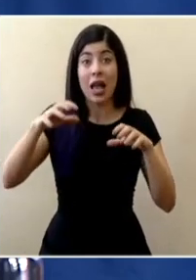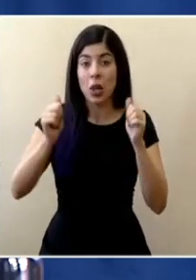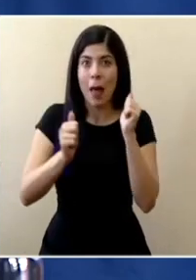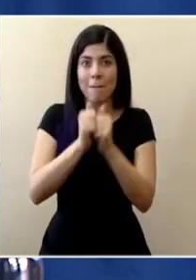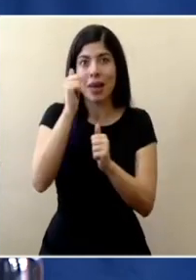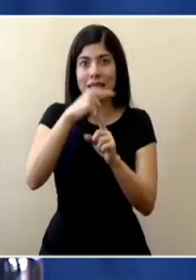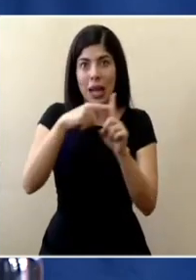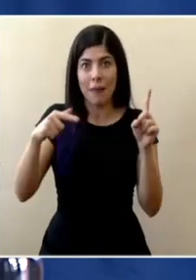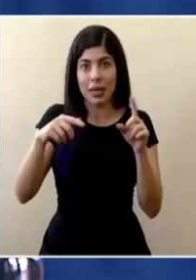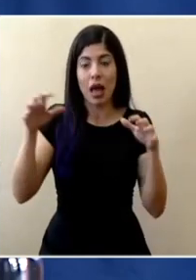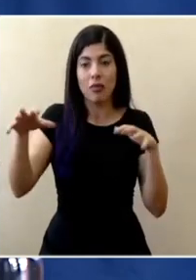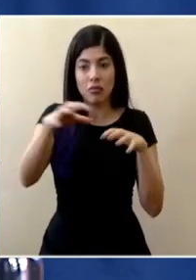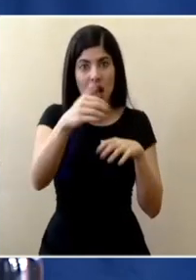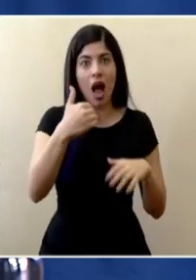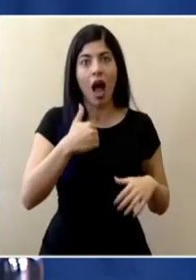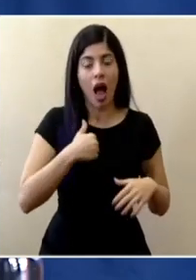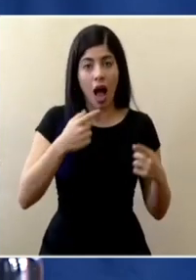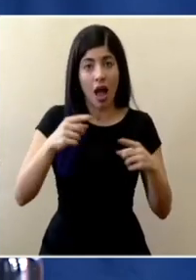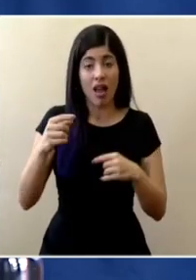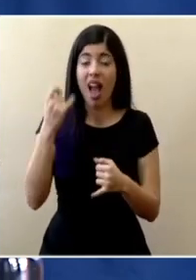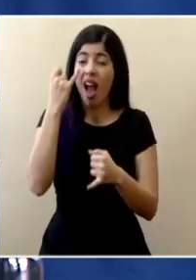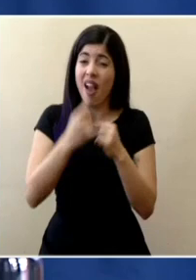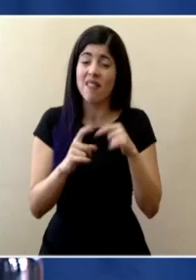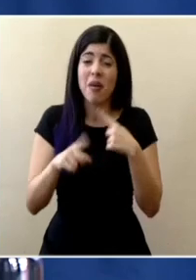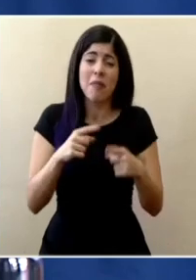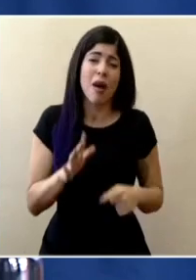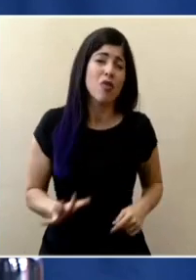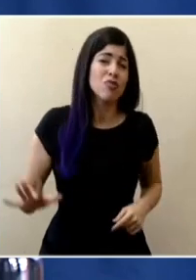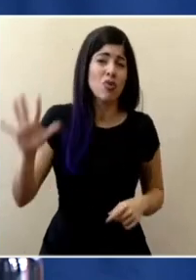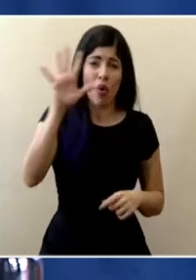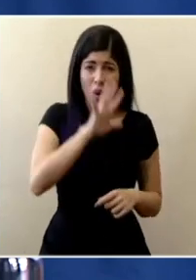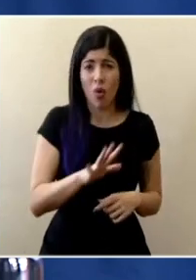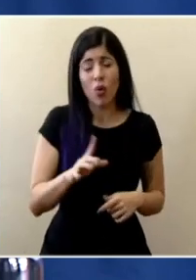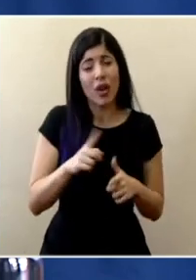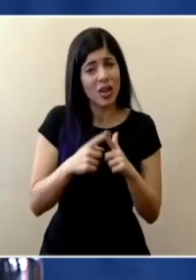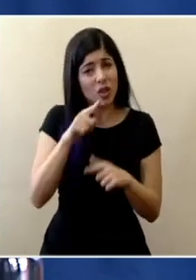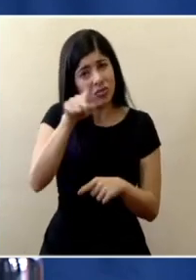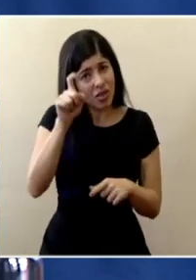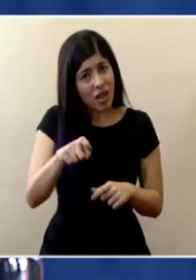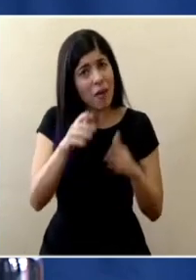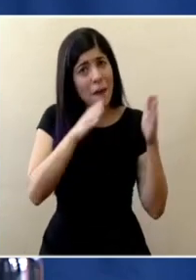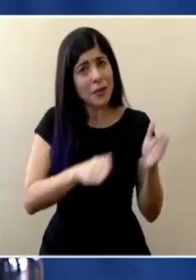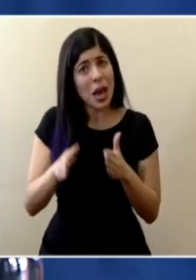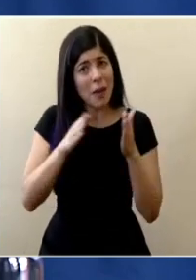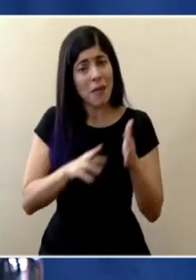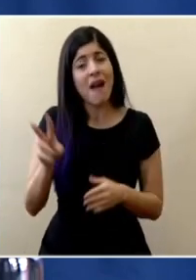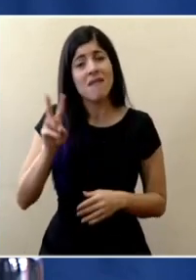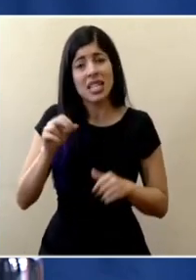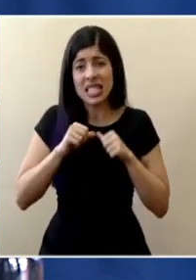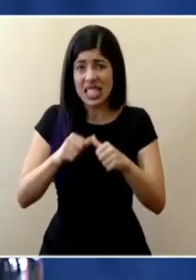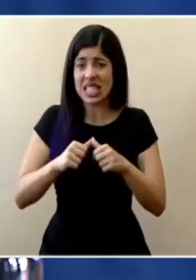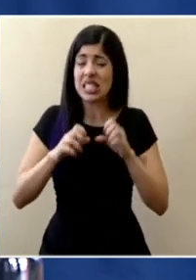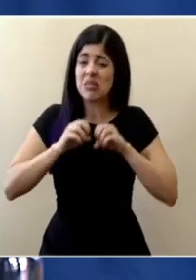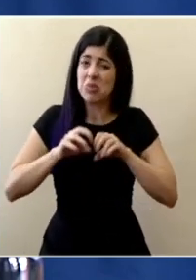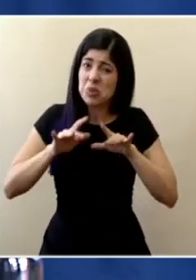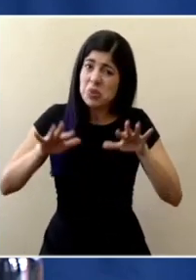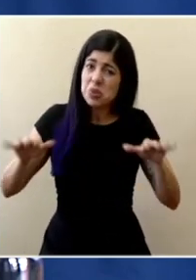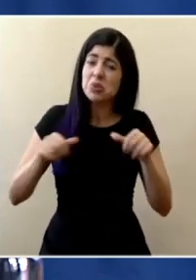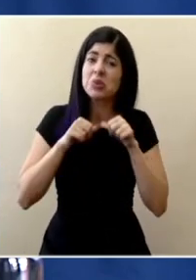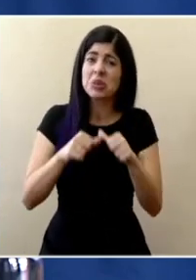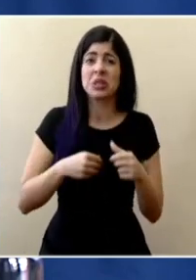presencia de casos y que al final esto va a llegar a todos los cantones así que tenemos que prepararnos en el sentido que el virus va a seguir avanzando va a seguir